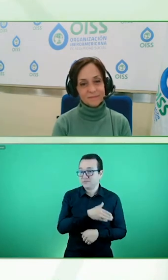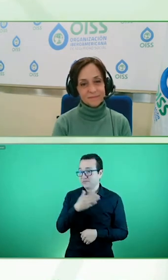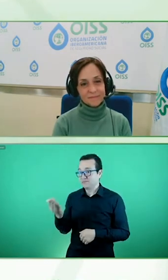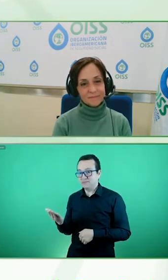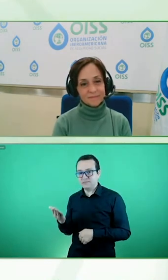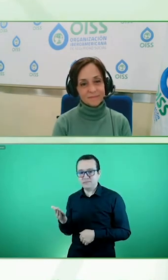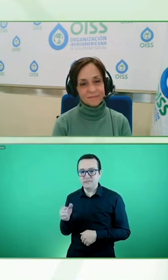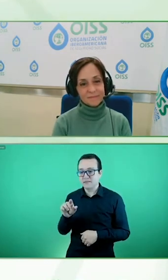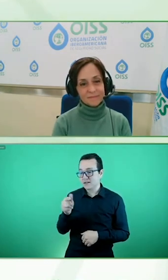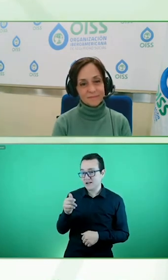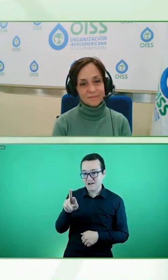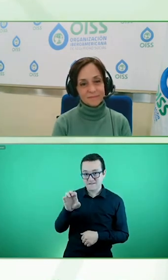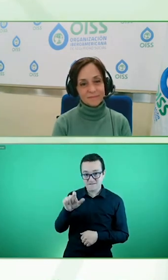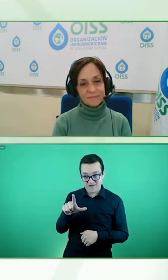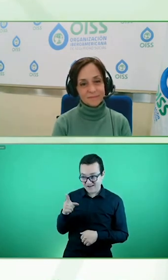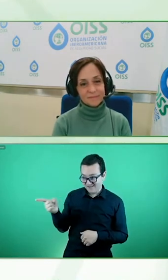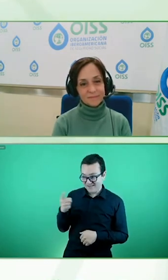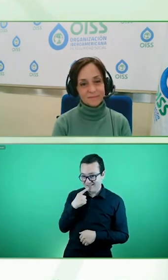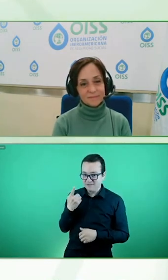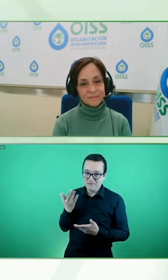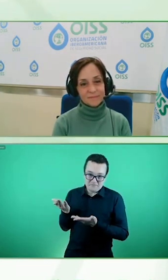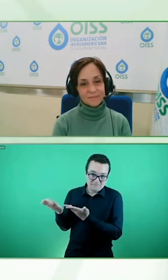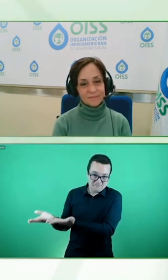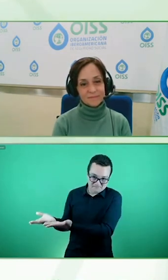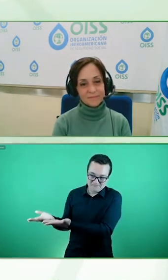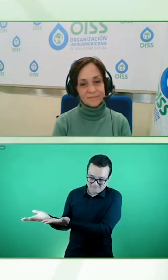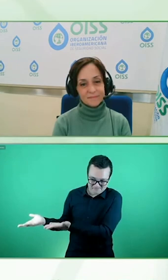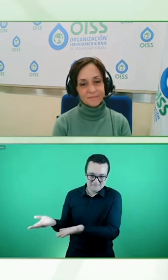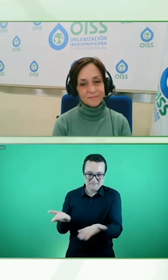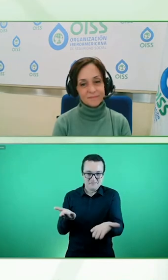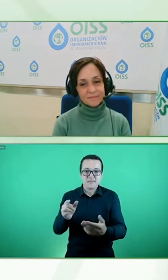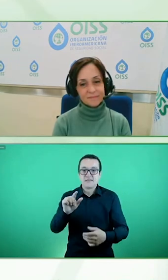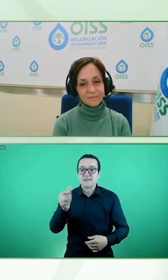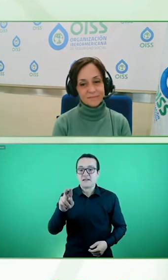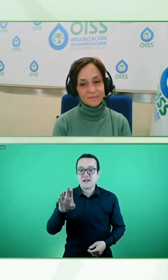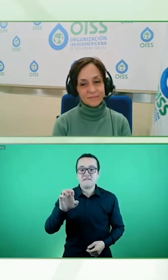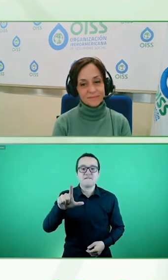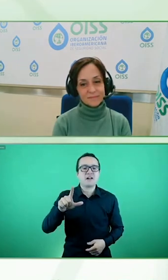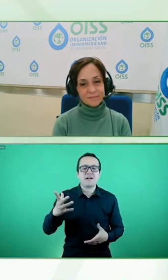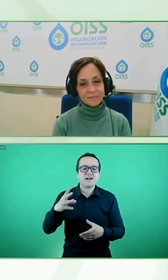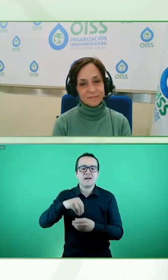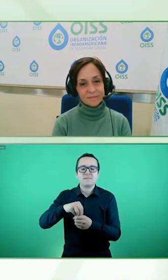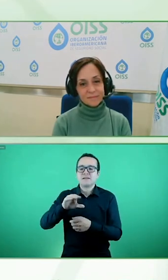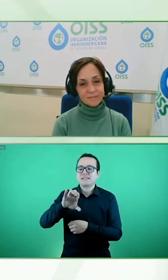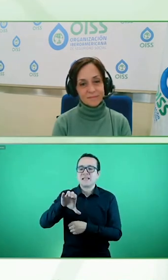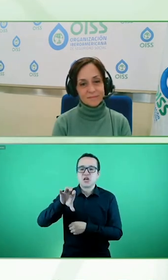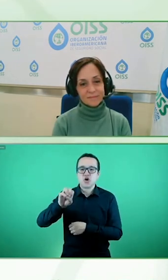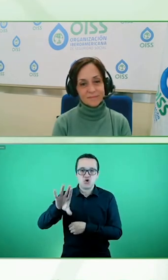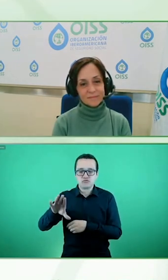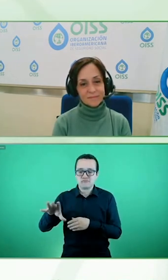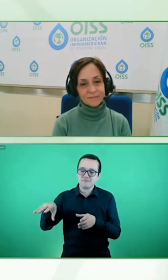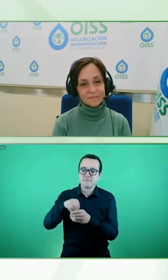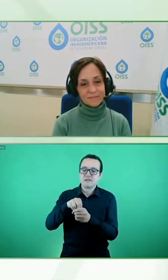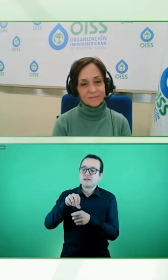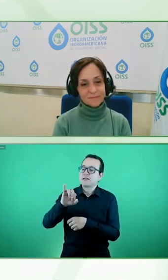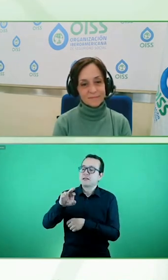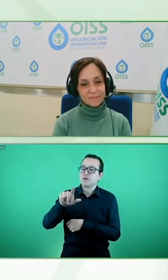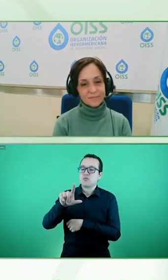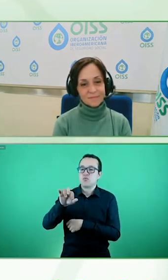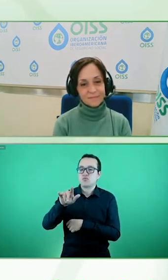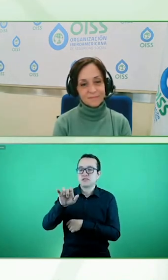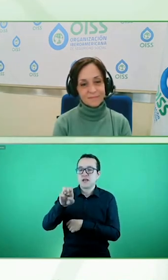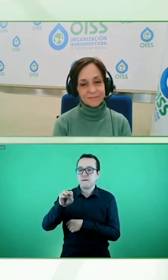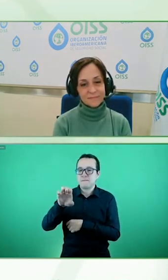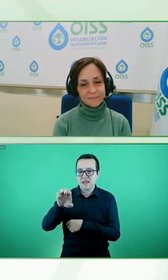derecha a presentar a Gabriel. Gabriel es CEO y fundador de Incluyeme.com. Es una empresa B con foco en la